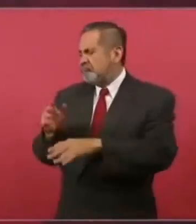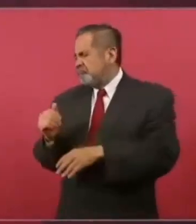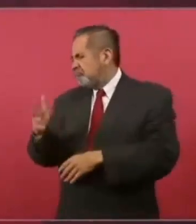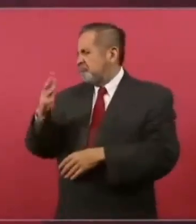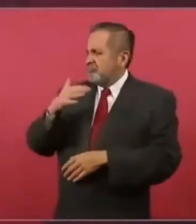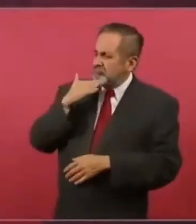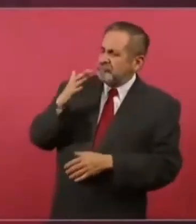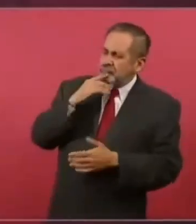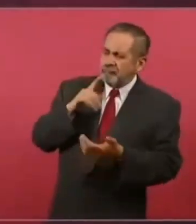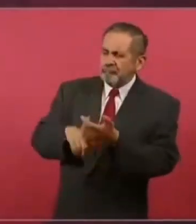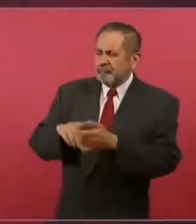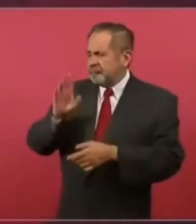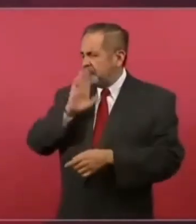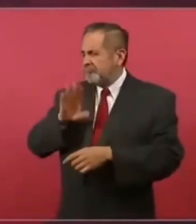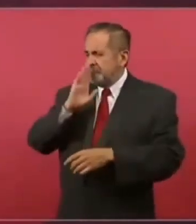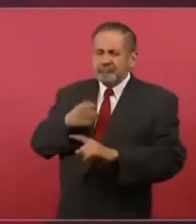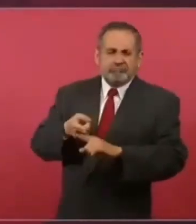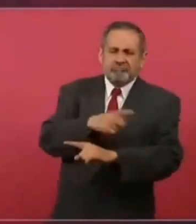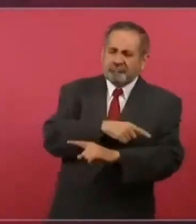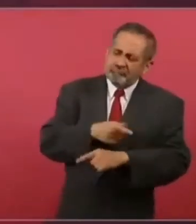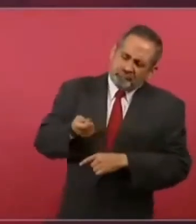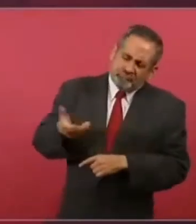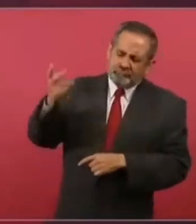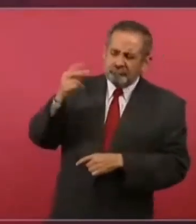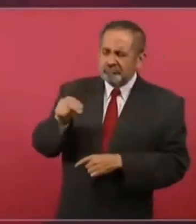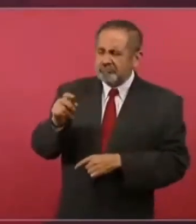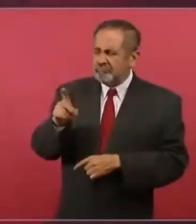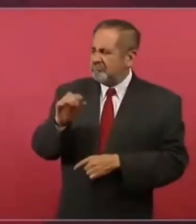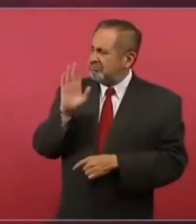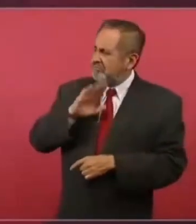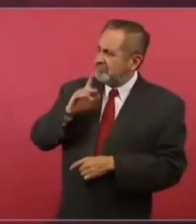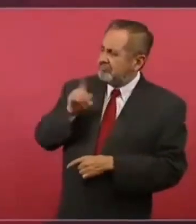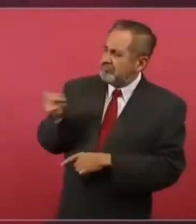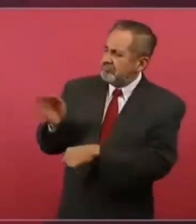con malos antecedentes como Napoleón.